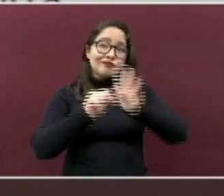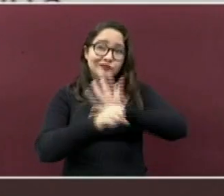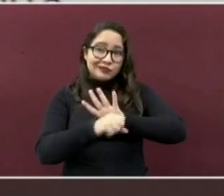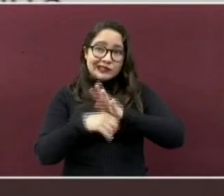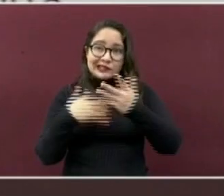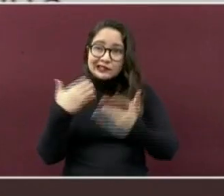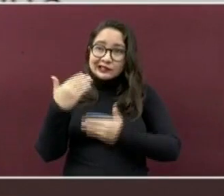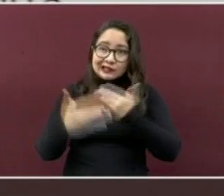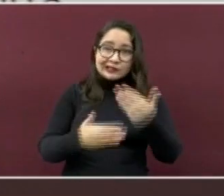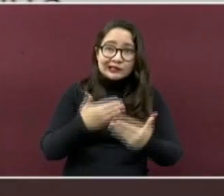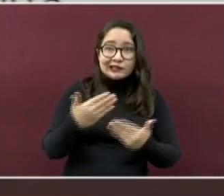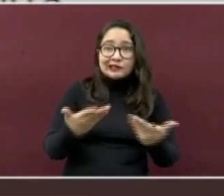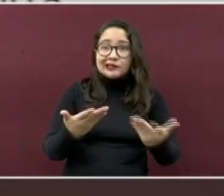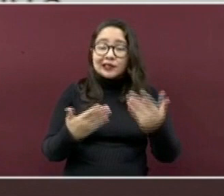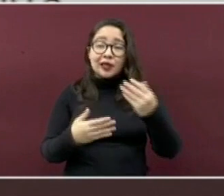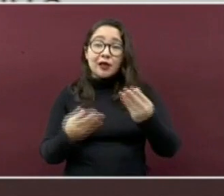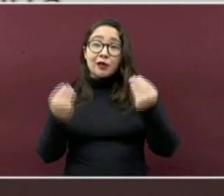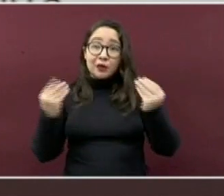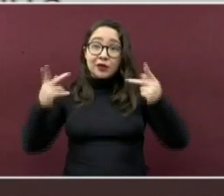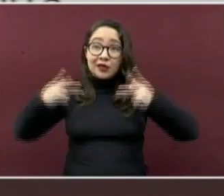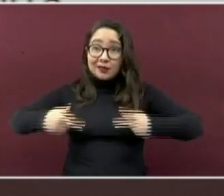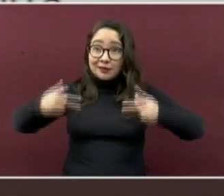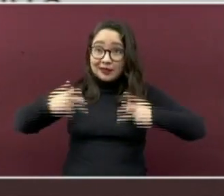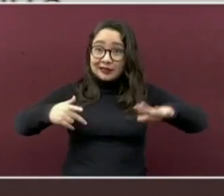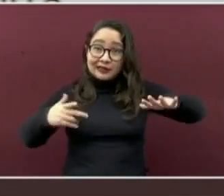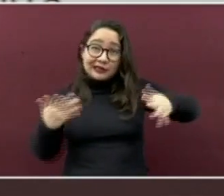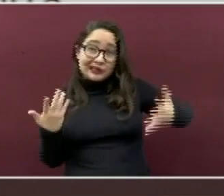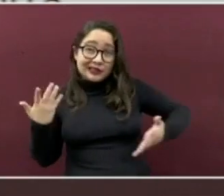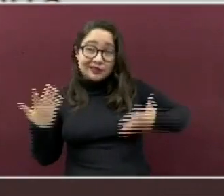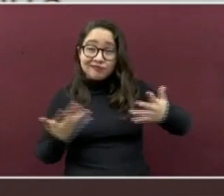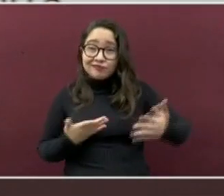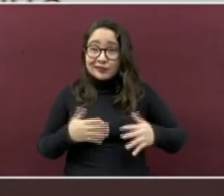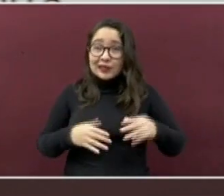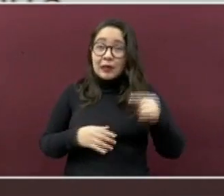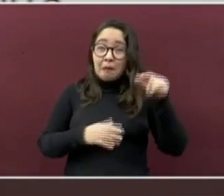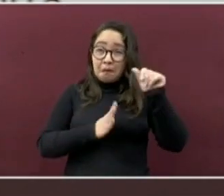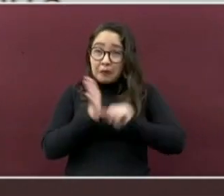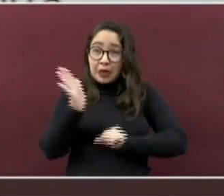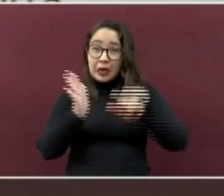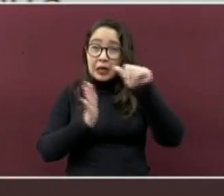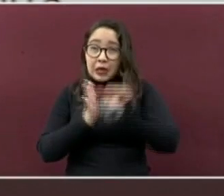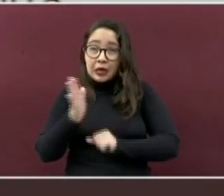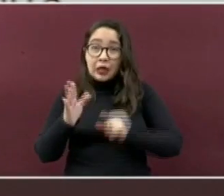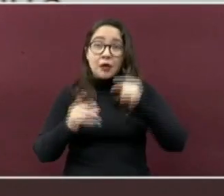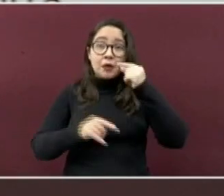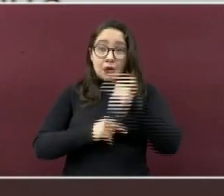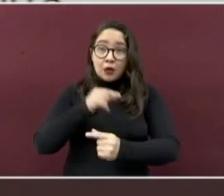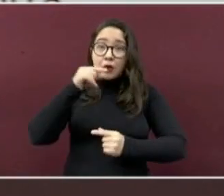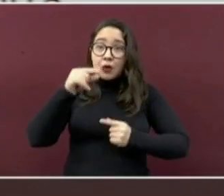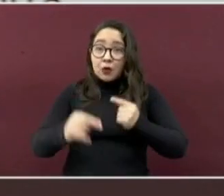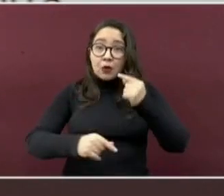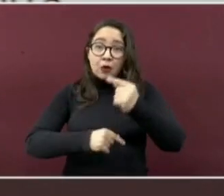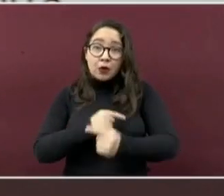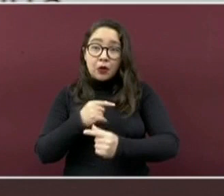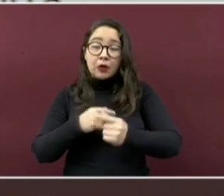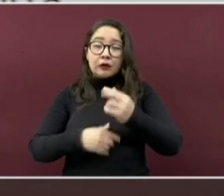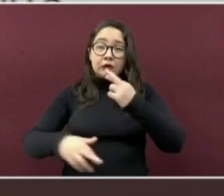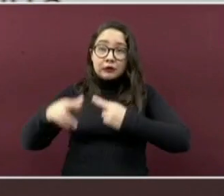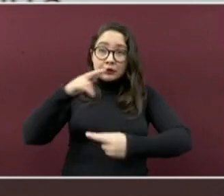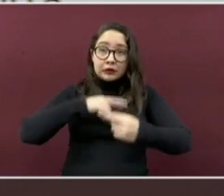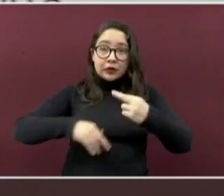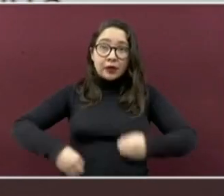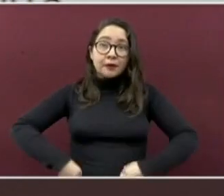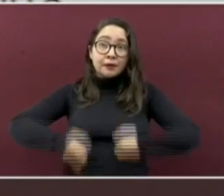-19, muchos de nosotros en estos meses, poco a poco estamos retornando la vida